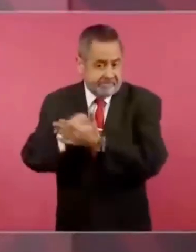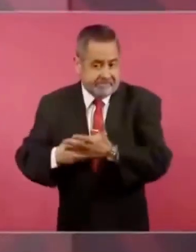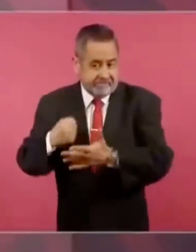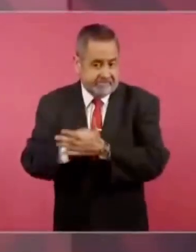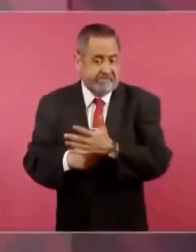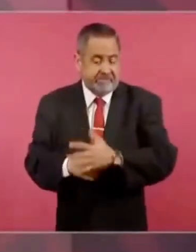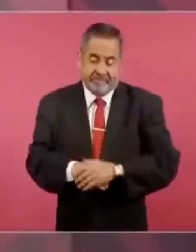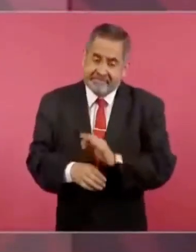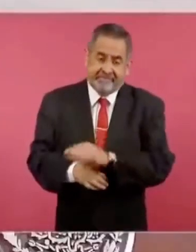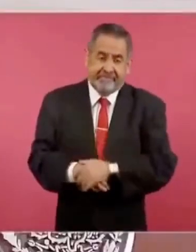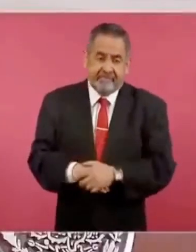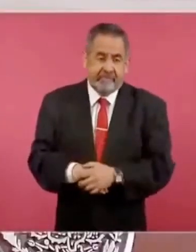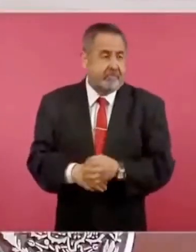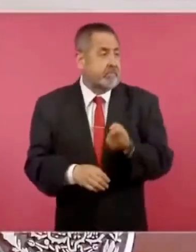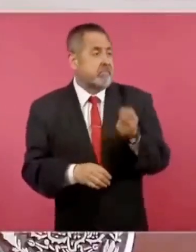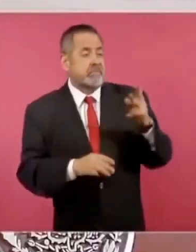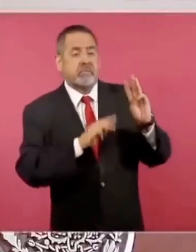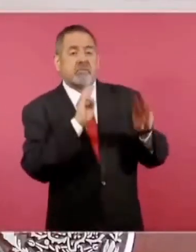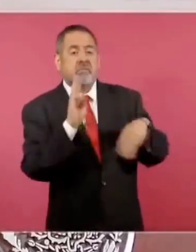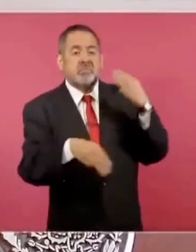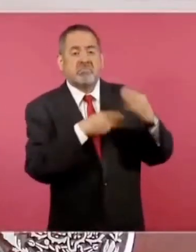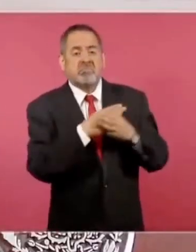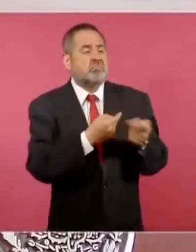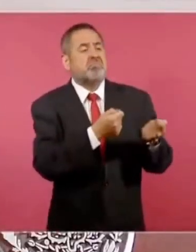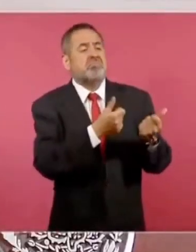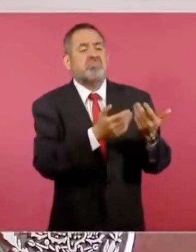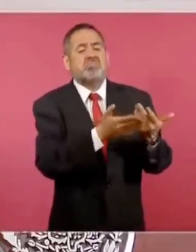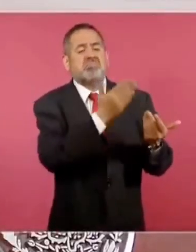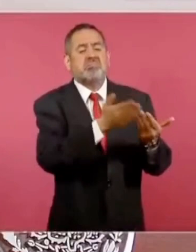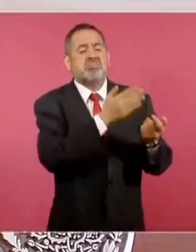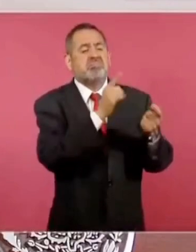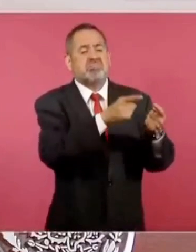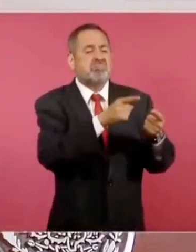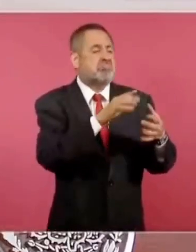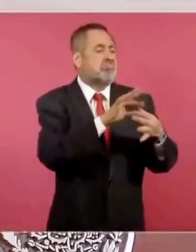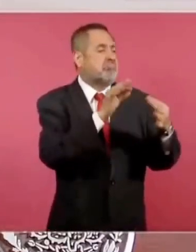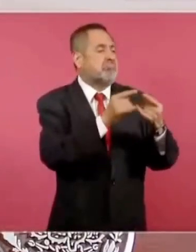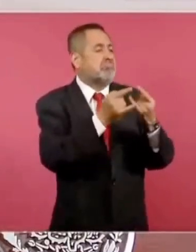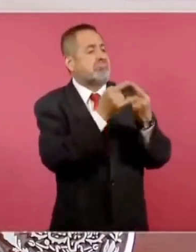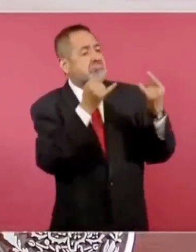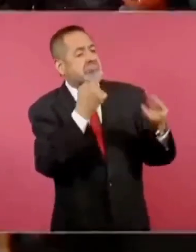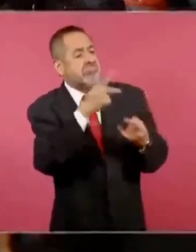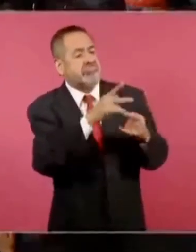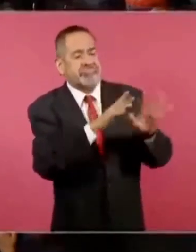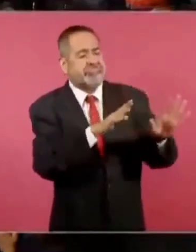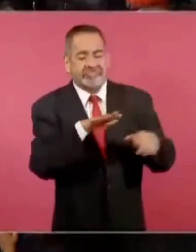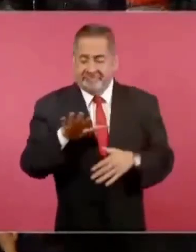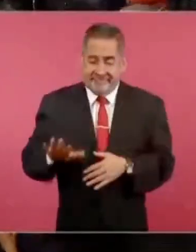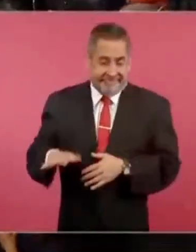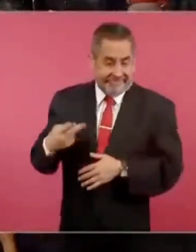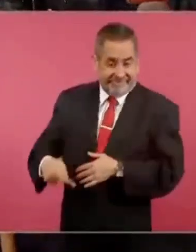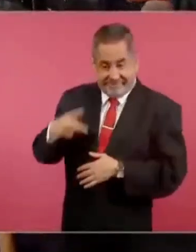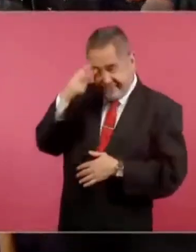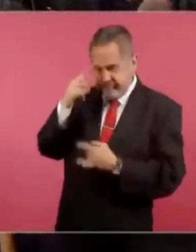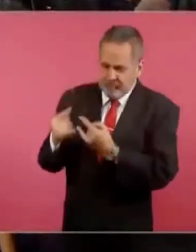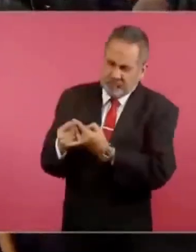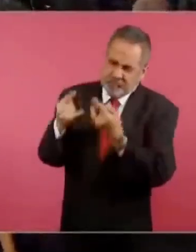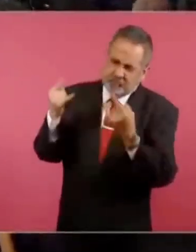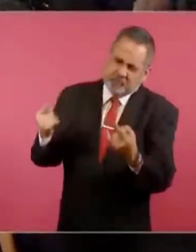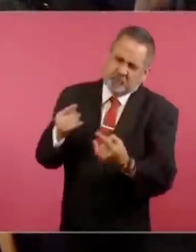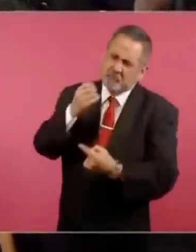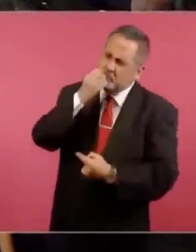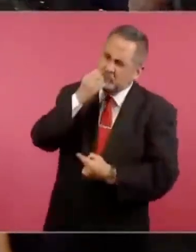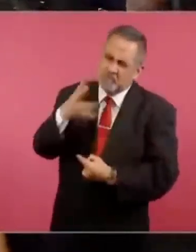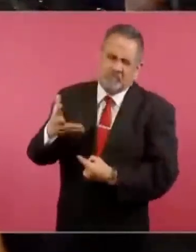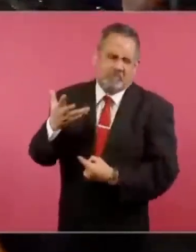pocos los países en el mundo que tienen la historia política de México.